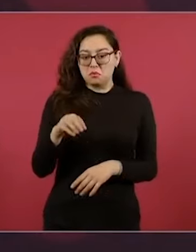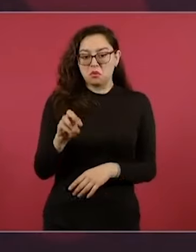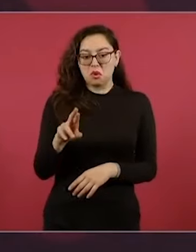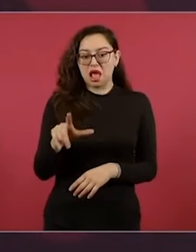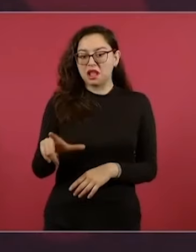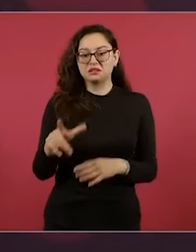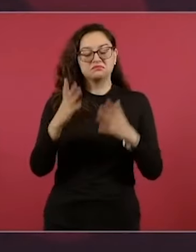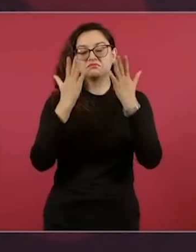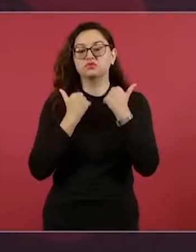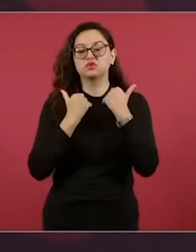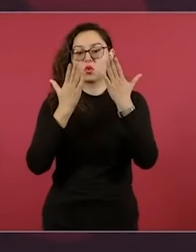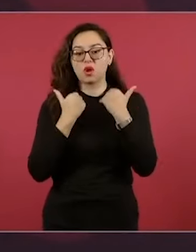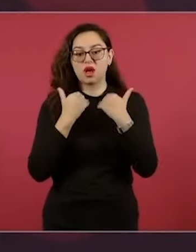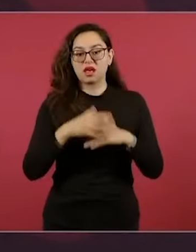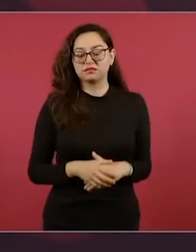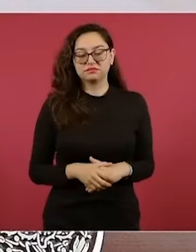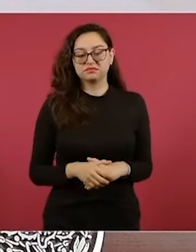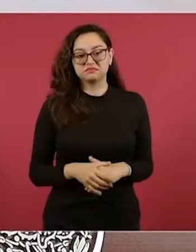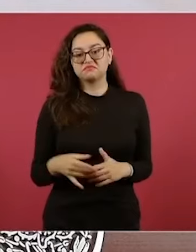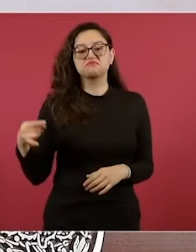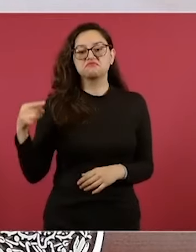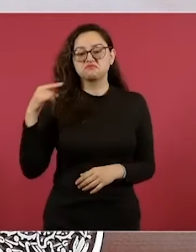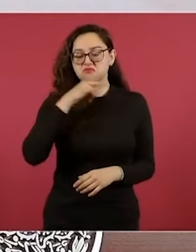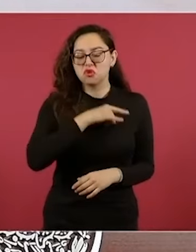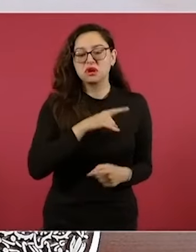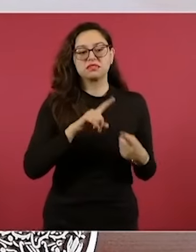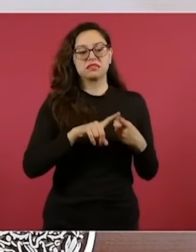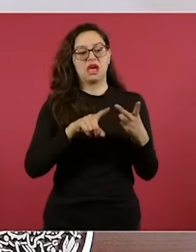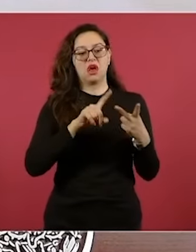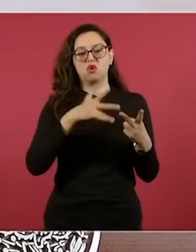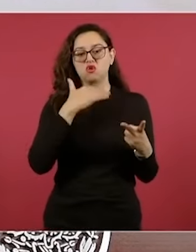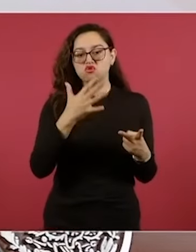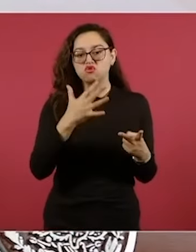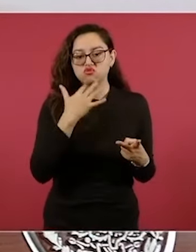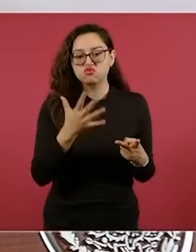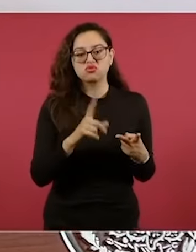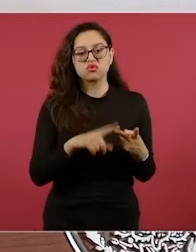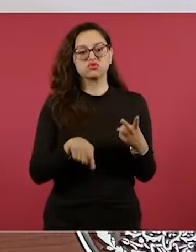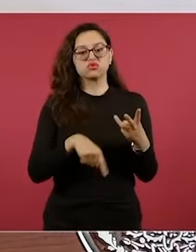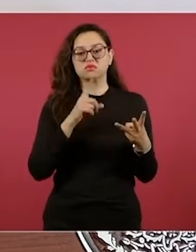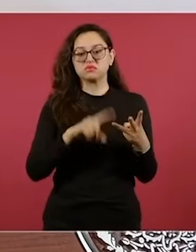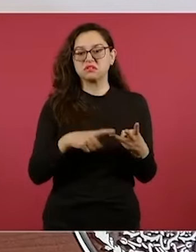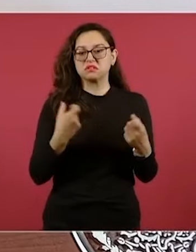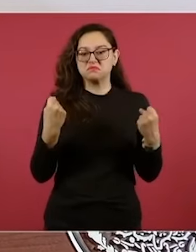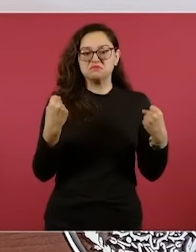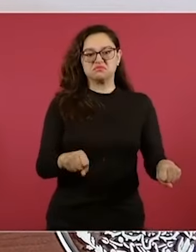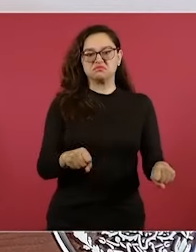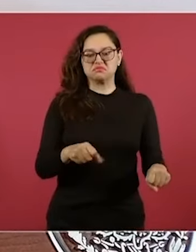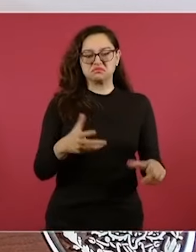porque son muy hipócritas, son muy corruptos y son fachos,